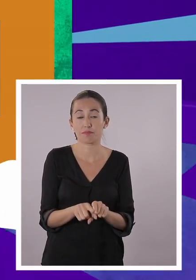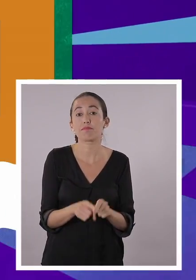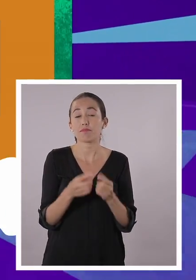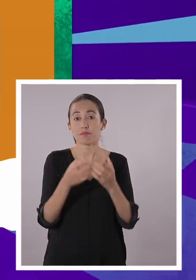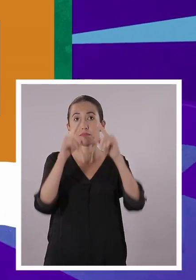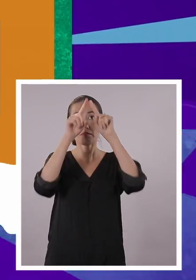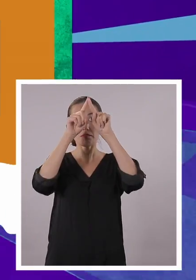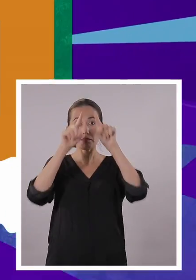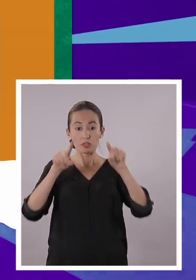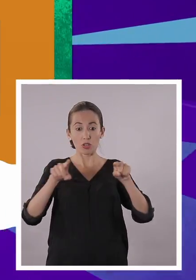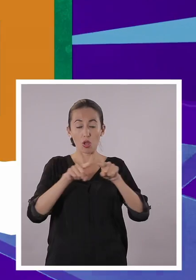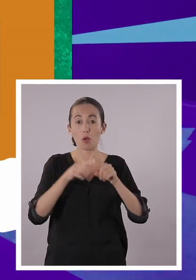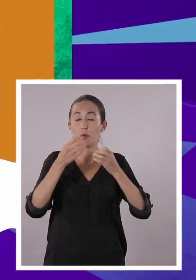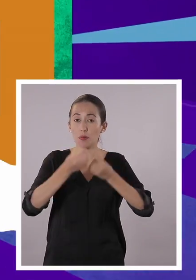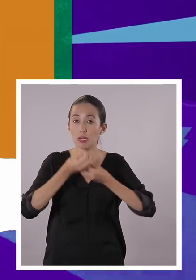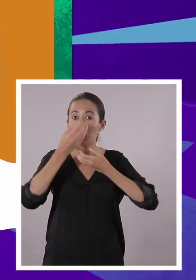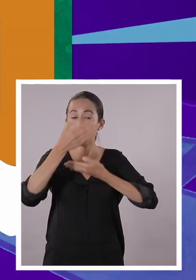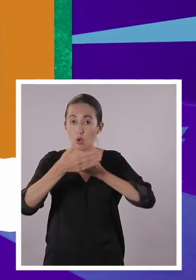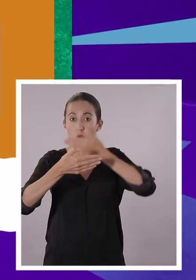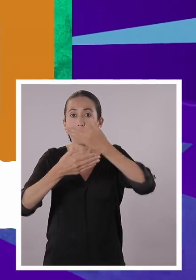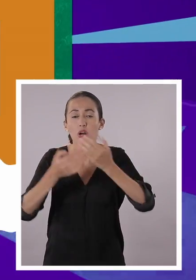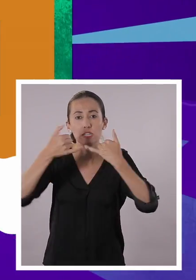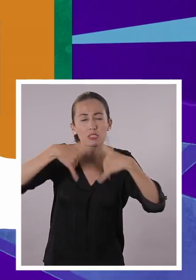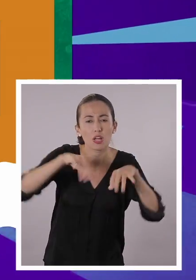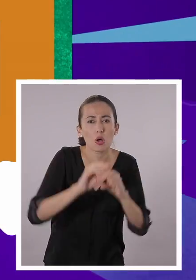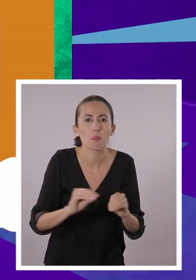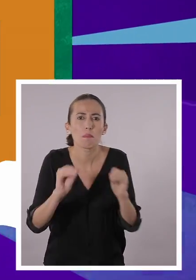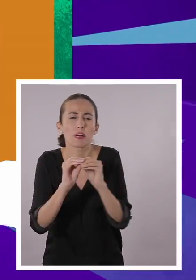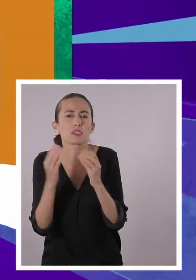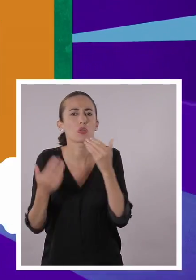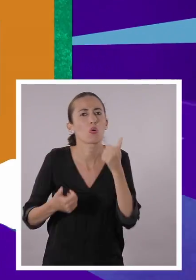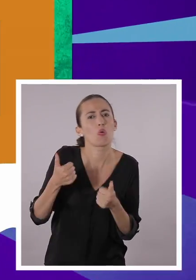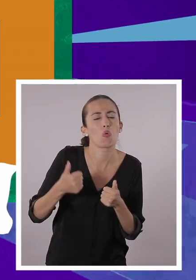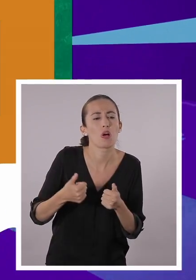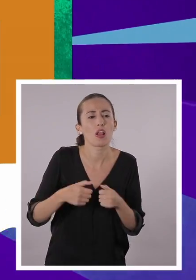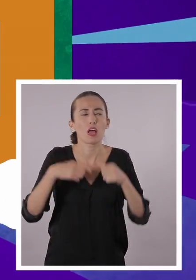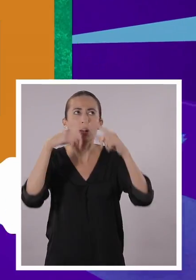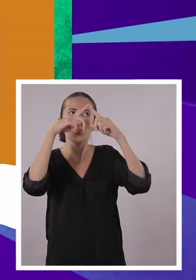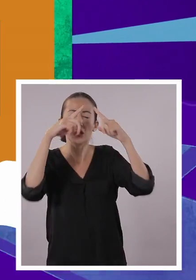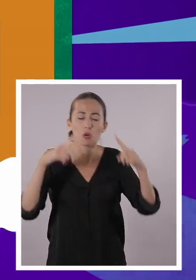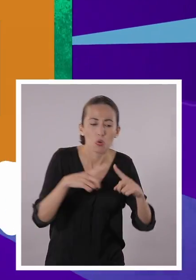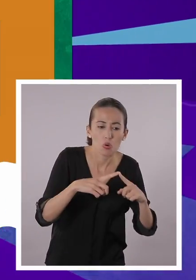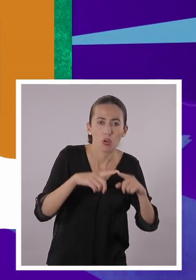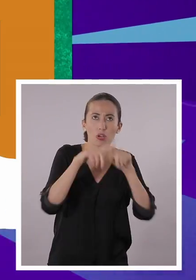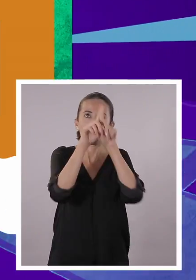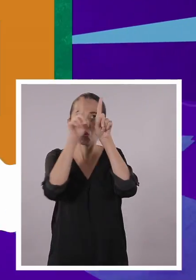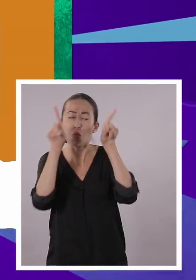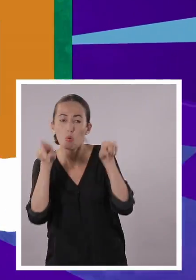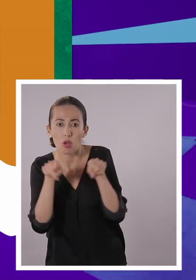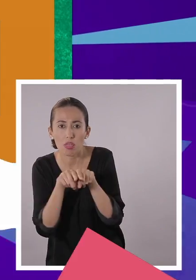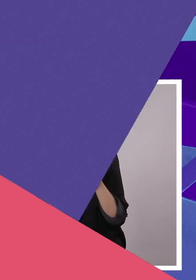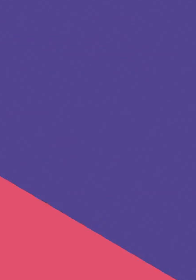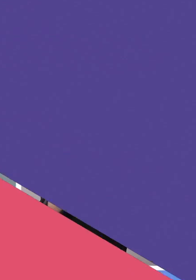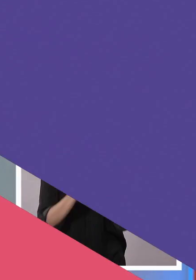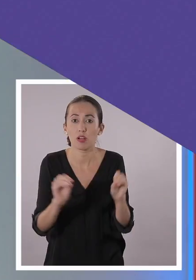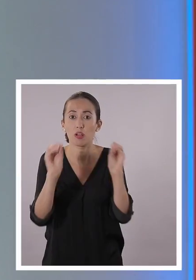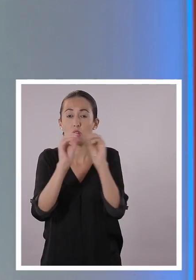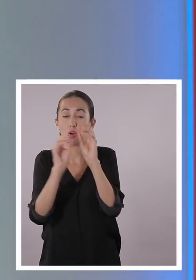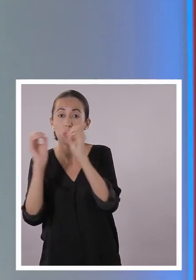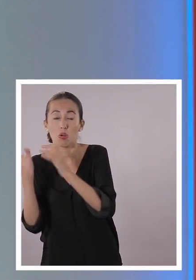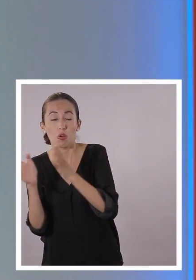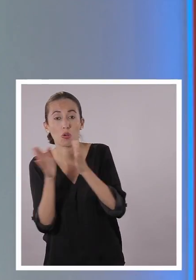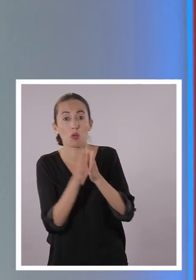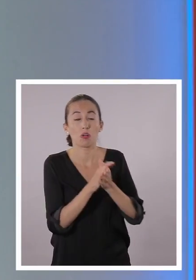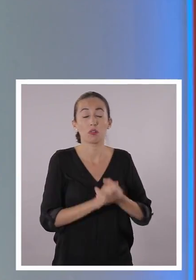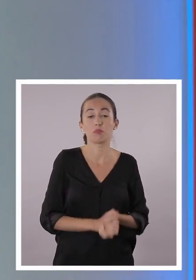dimensiones. Las figuras planas o de dos dimensiones más conocidas, ¿cuáles son? El cuadrado, el triángulo, el rectángulo y